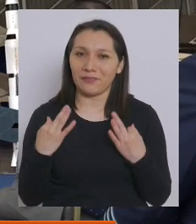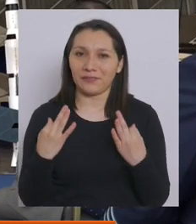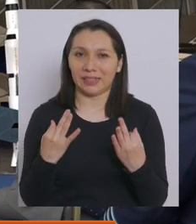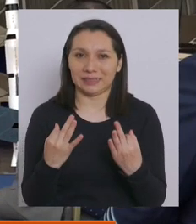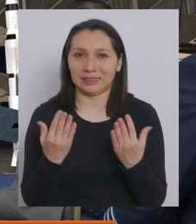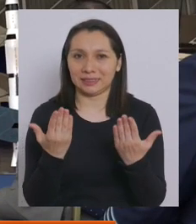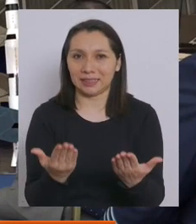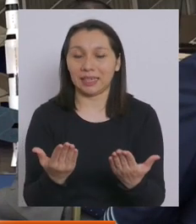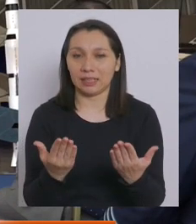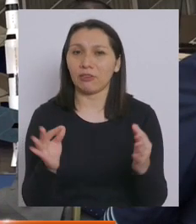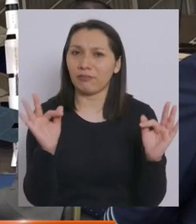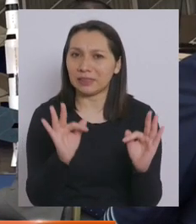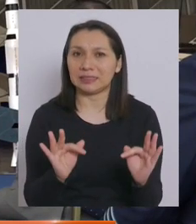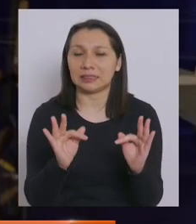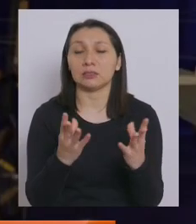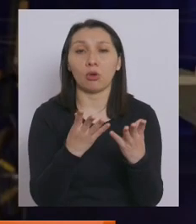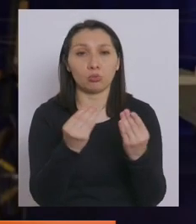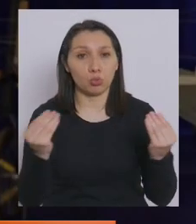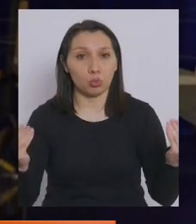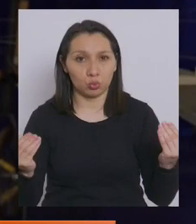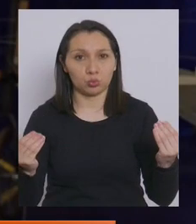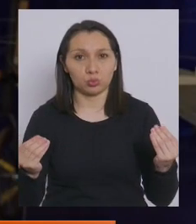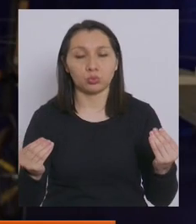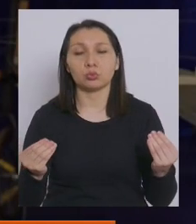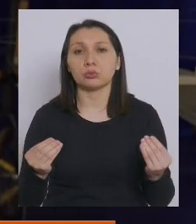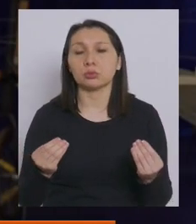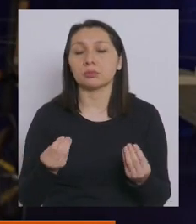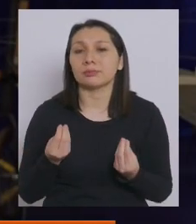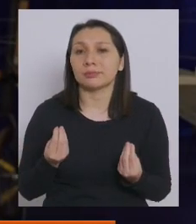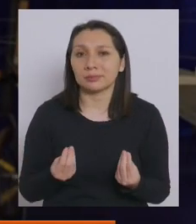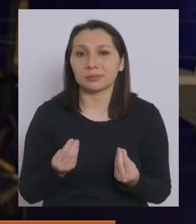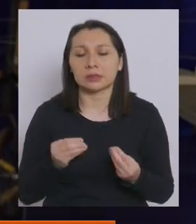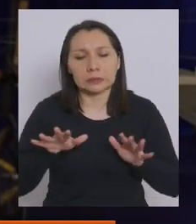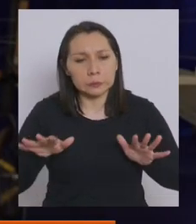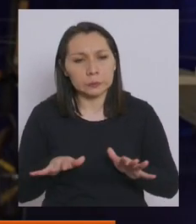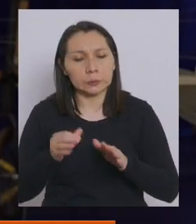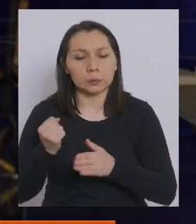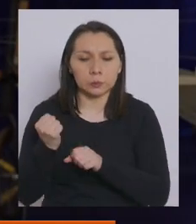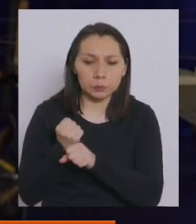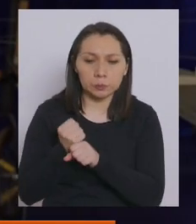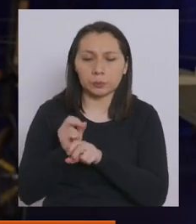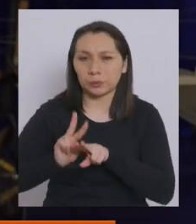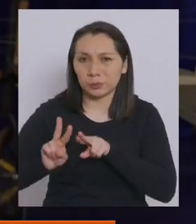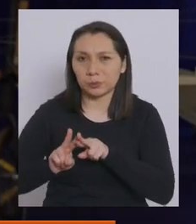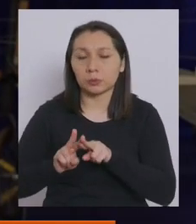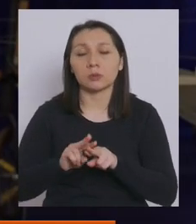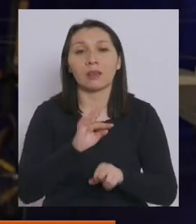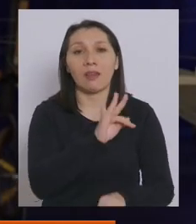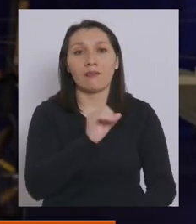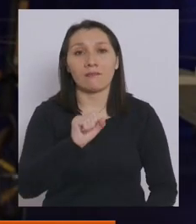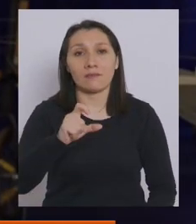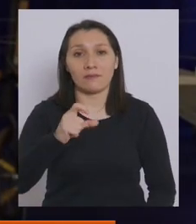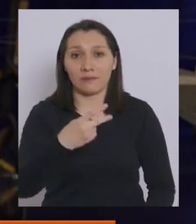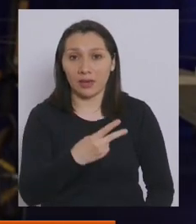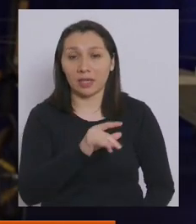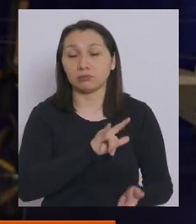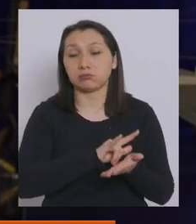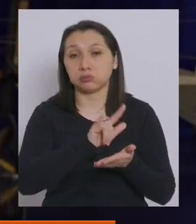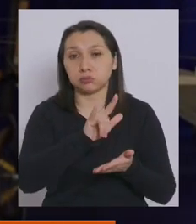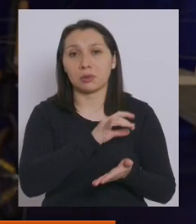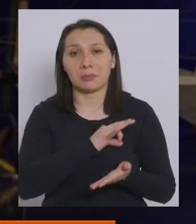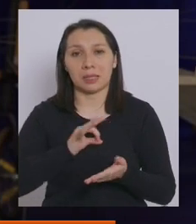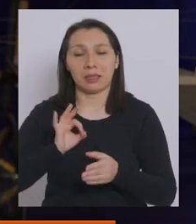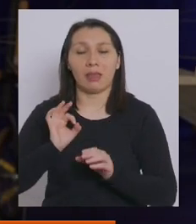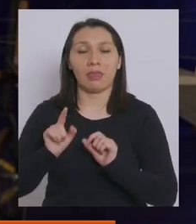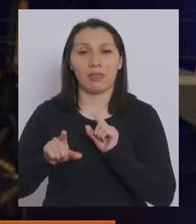a muchos, por supuesto, los esfuerzos que han puesto en esto la Fuerza Aérea de Chile, el Ministerio de